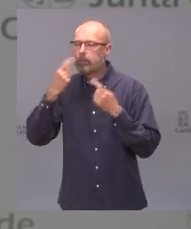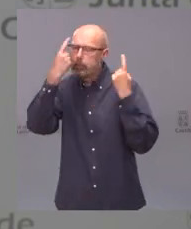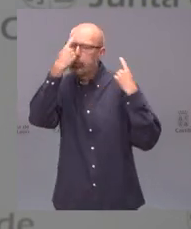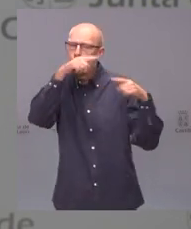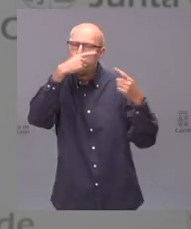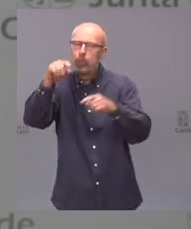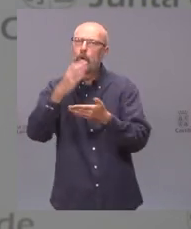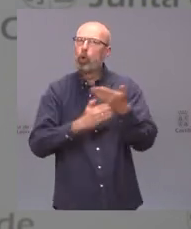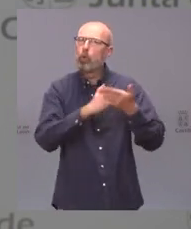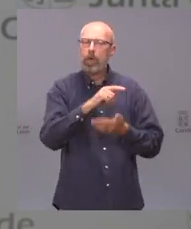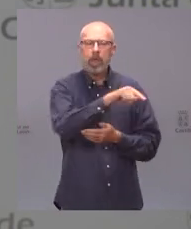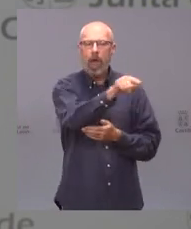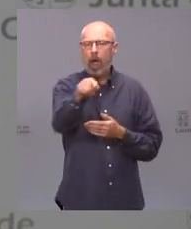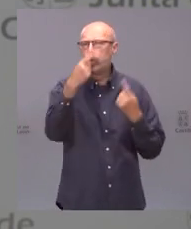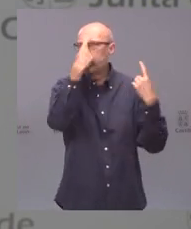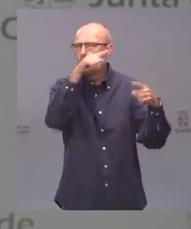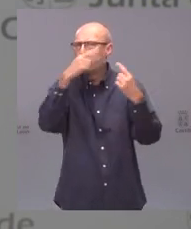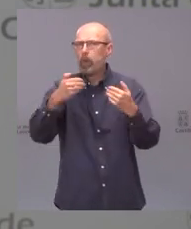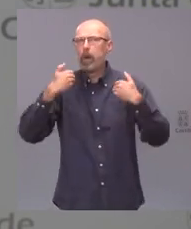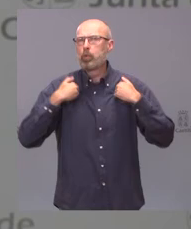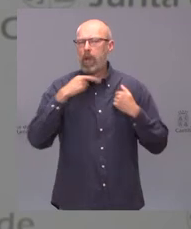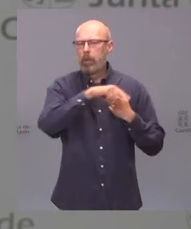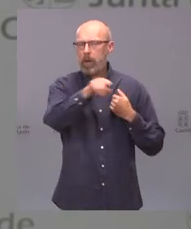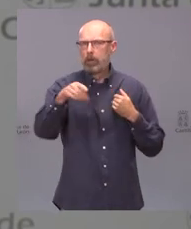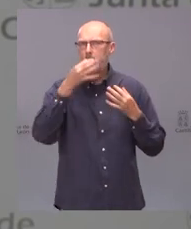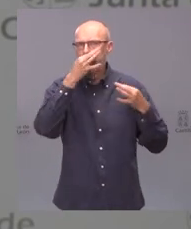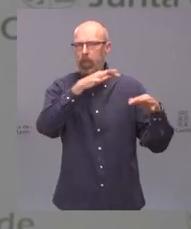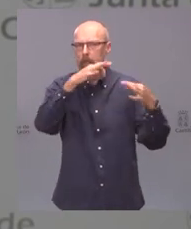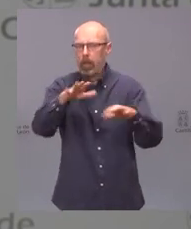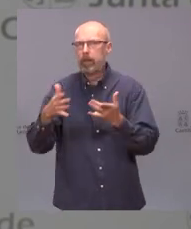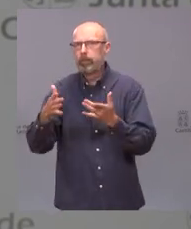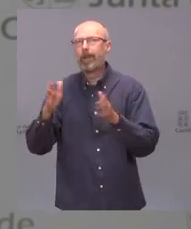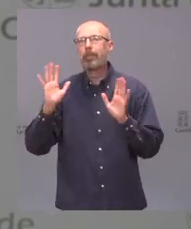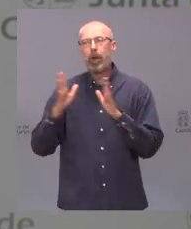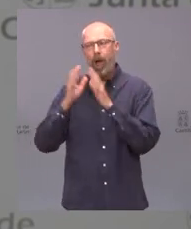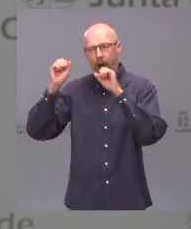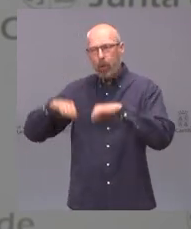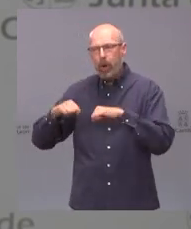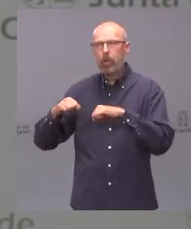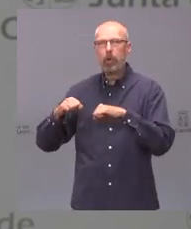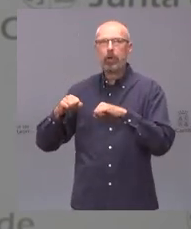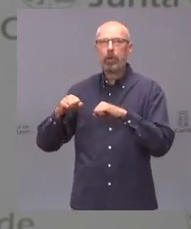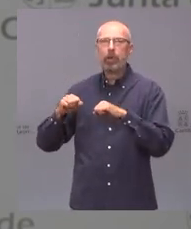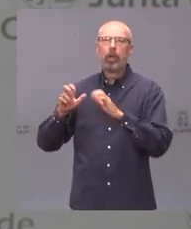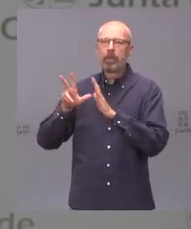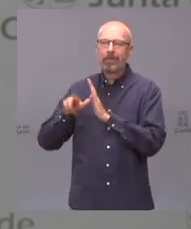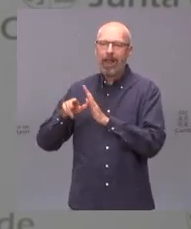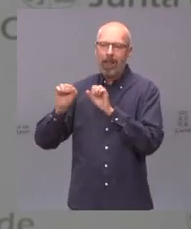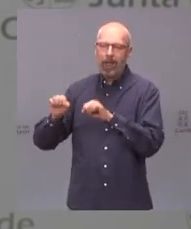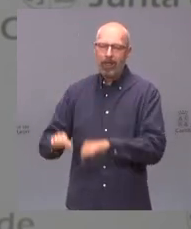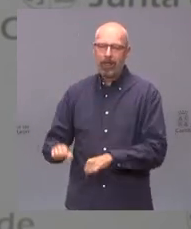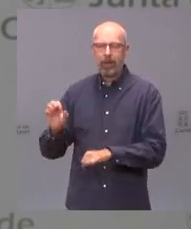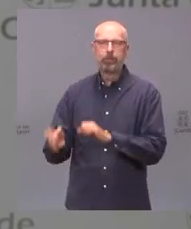sentido y los gobiernos autonómicos pero bueno nunca es tarde para que se haga un acuerdo y para que podamos tener un horizonte